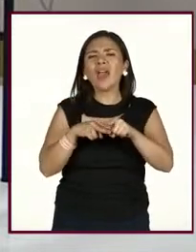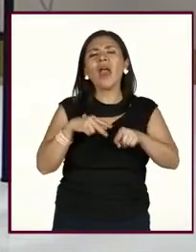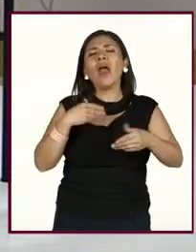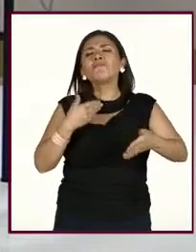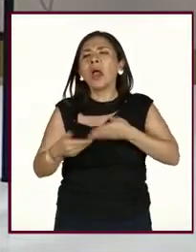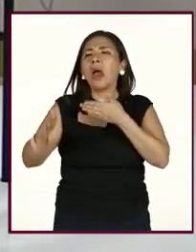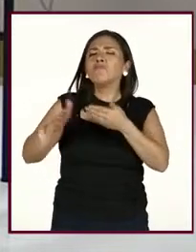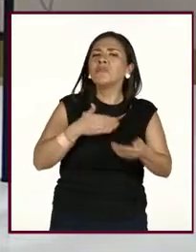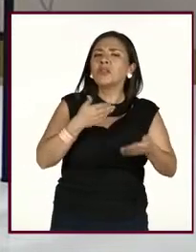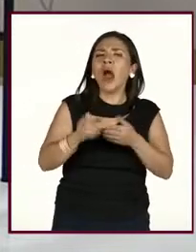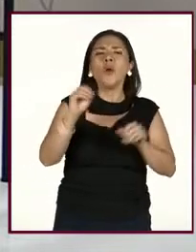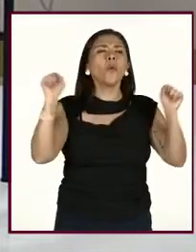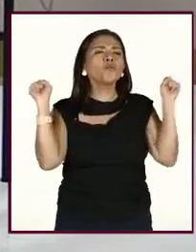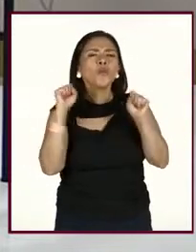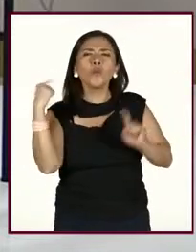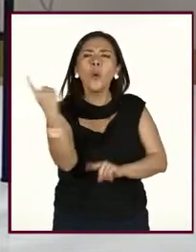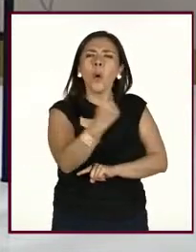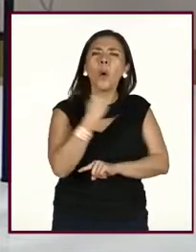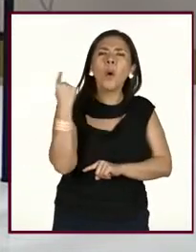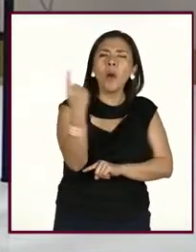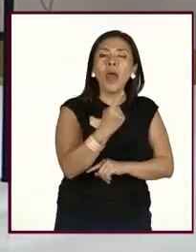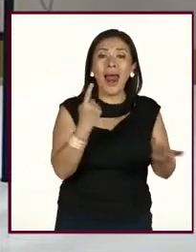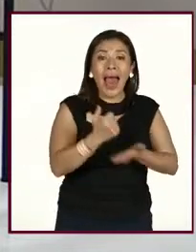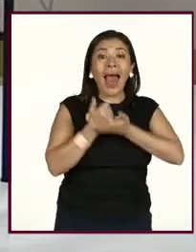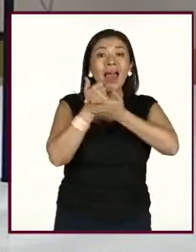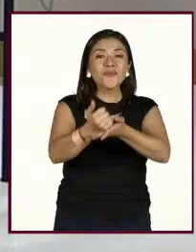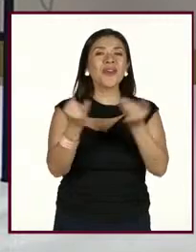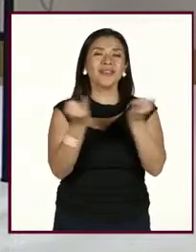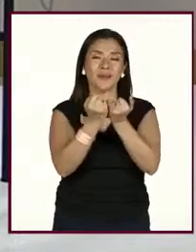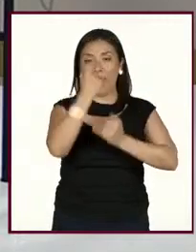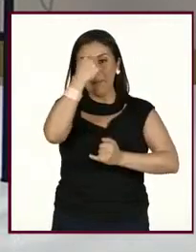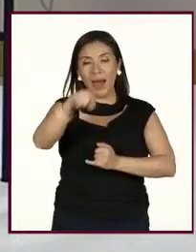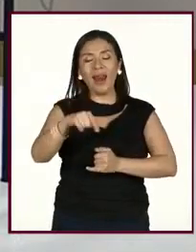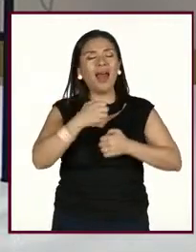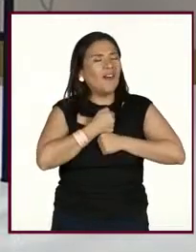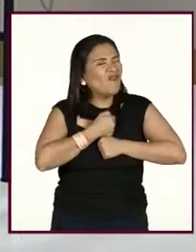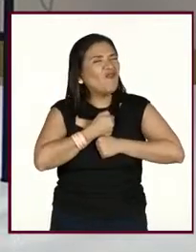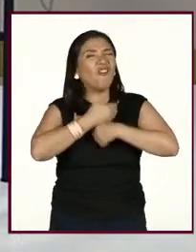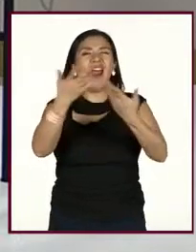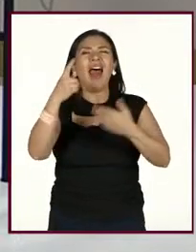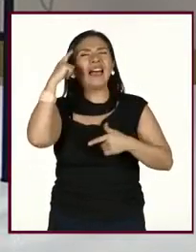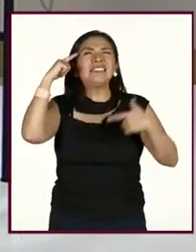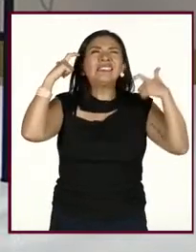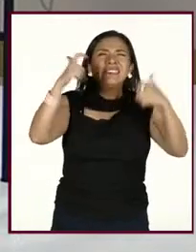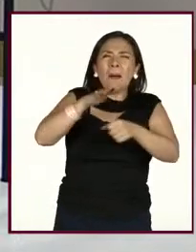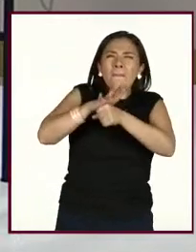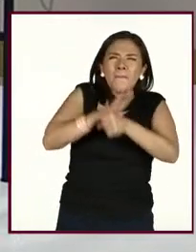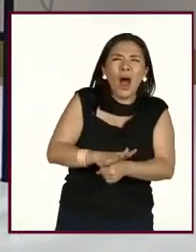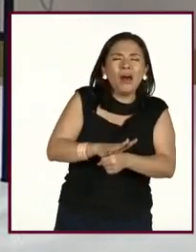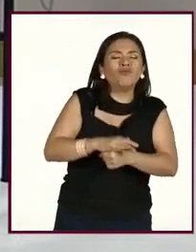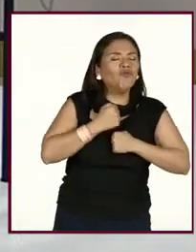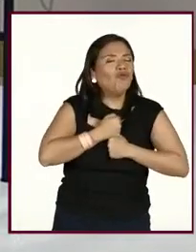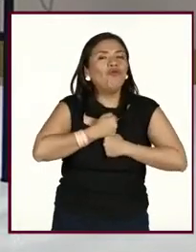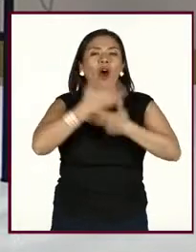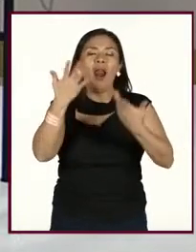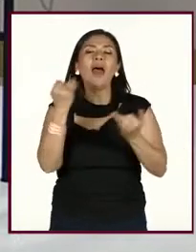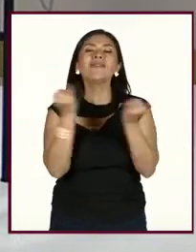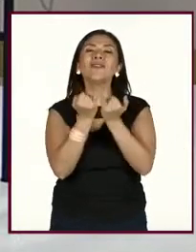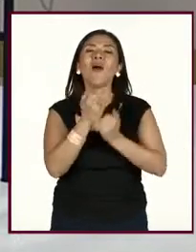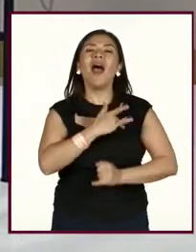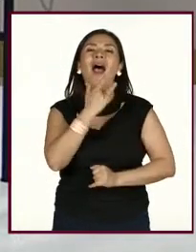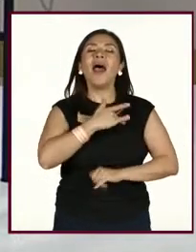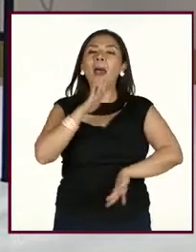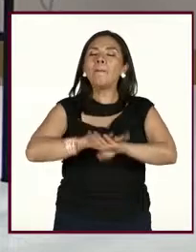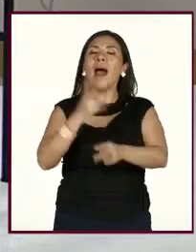rato, a correr. Todo esto va a ayudar justamente también a sacar el estrés, a sacar el estrés y al mismo tiempo